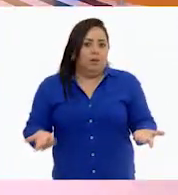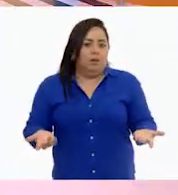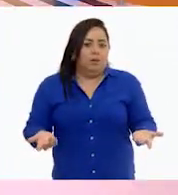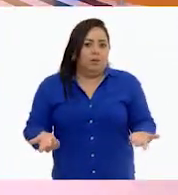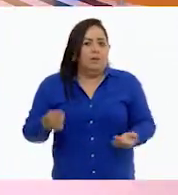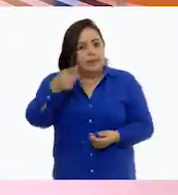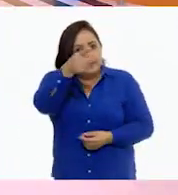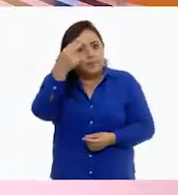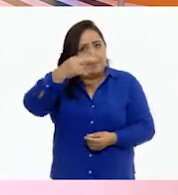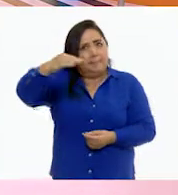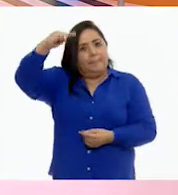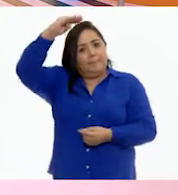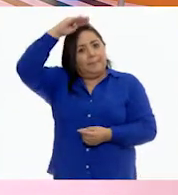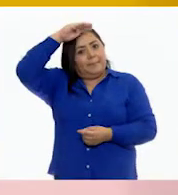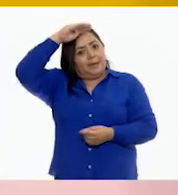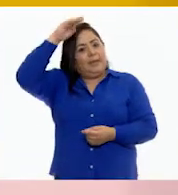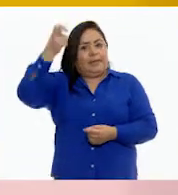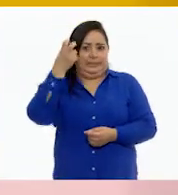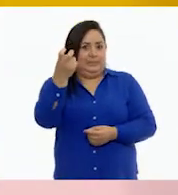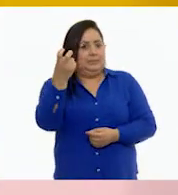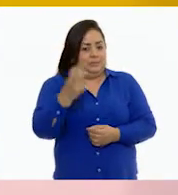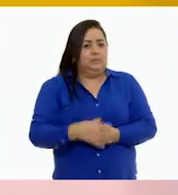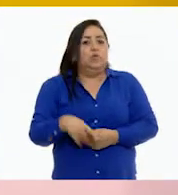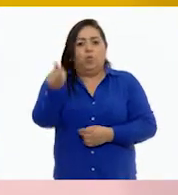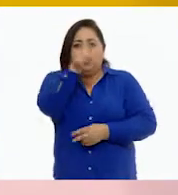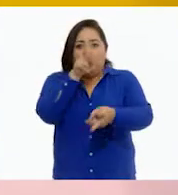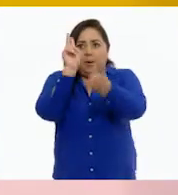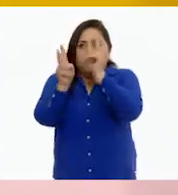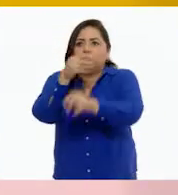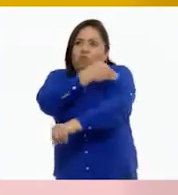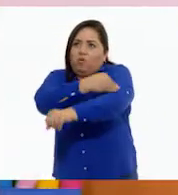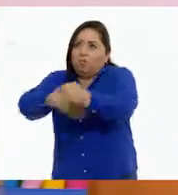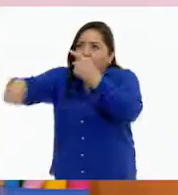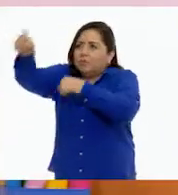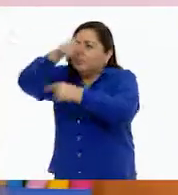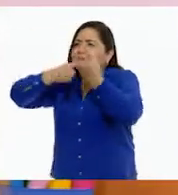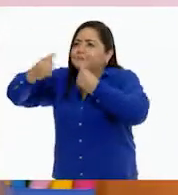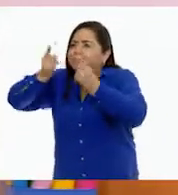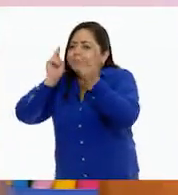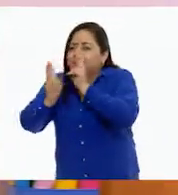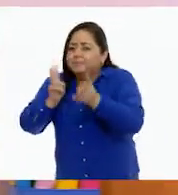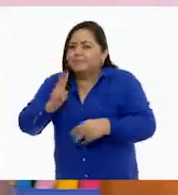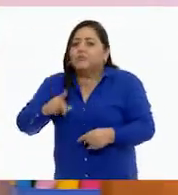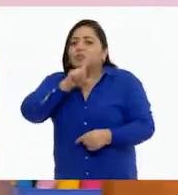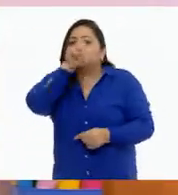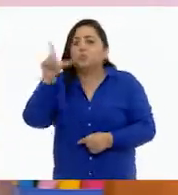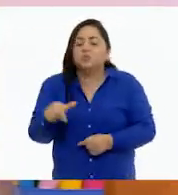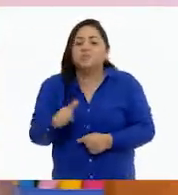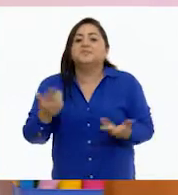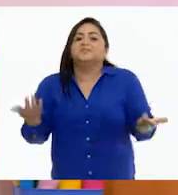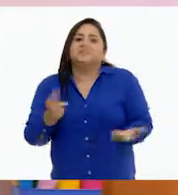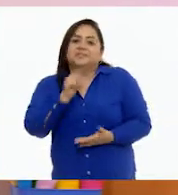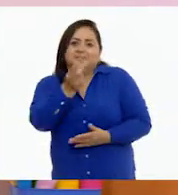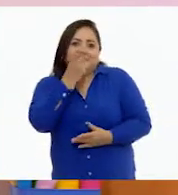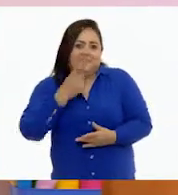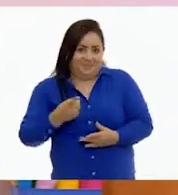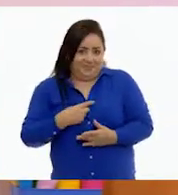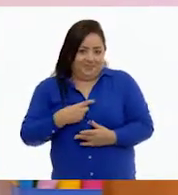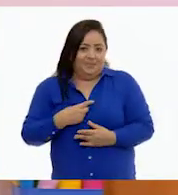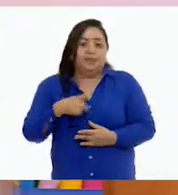Hay que pensarlo. Ese va a ser el reto. Platíquenlo en familia, comentenlo y vamos a ver qué nos dicen.